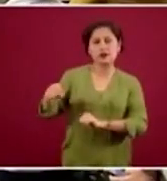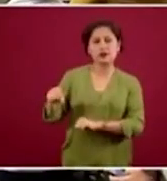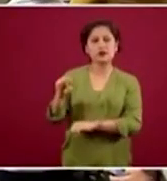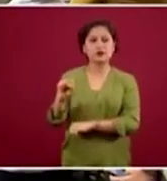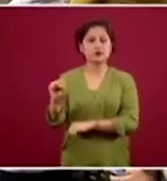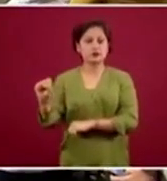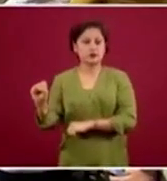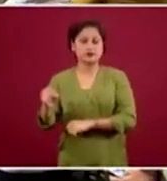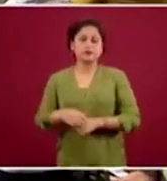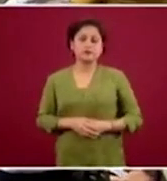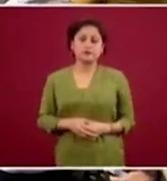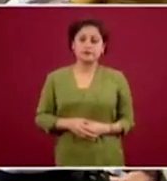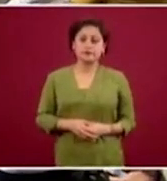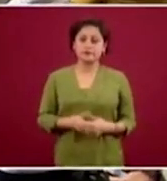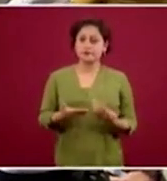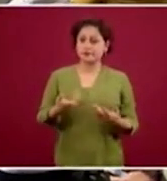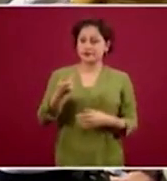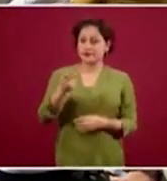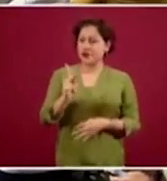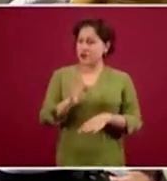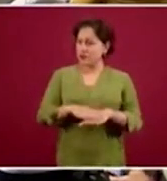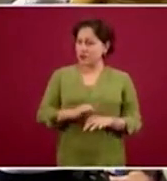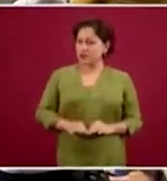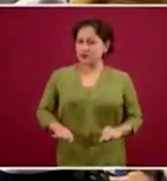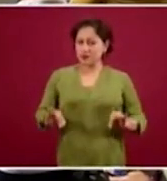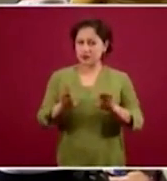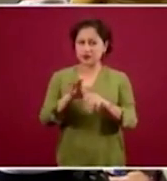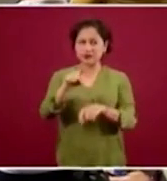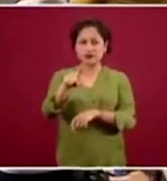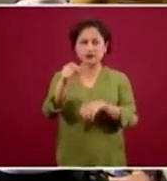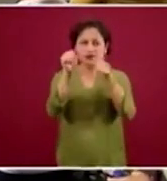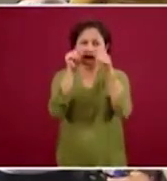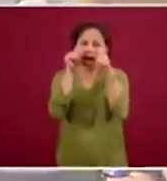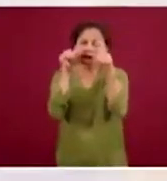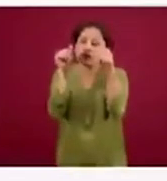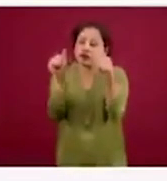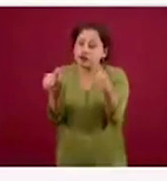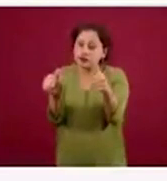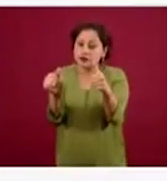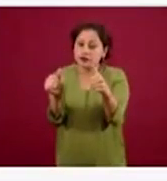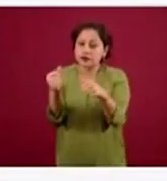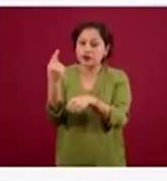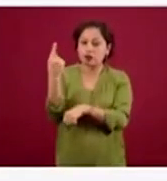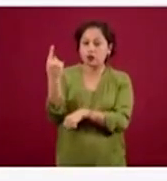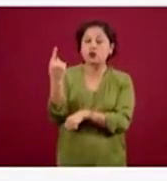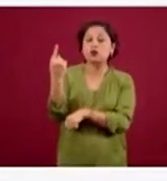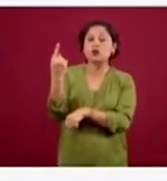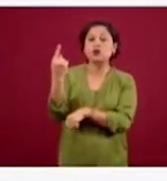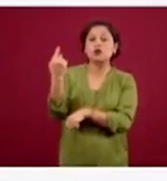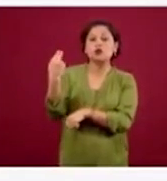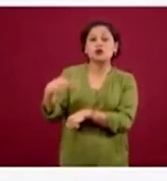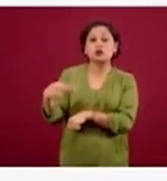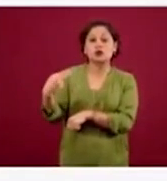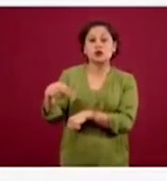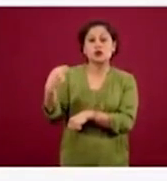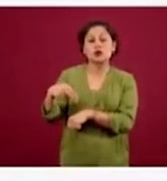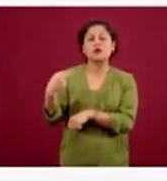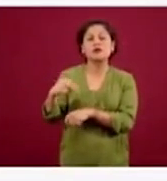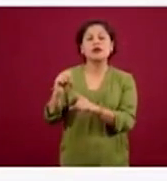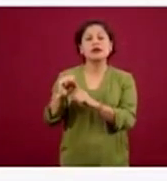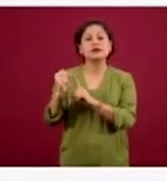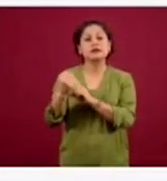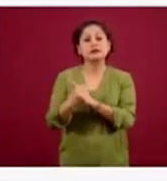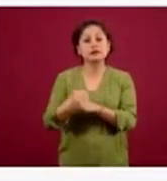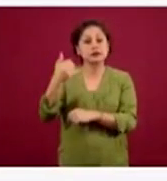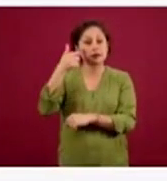Pero quiero que centren su atención en esta estrategia central que dice Sistema Call Center Nacional, Estatal